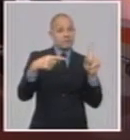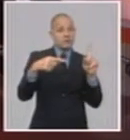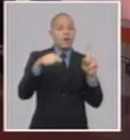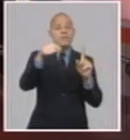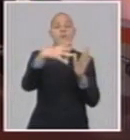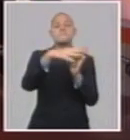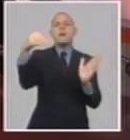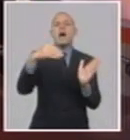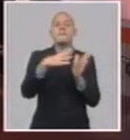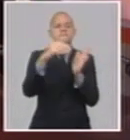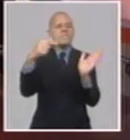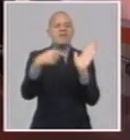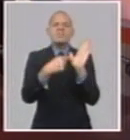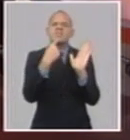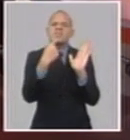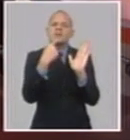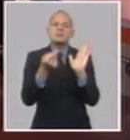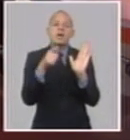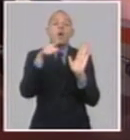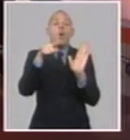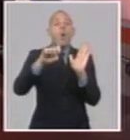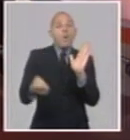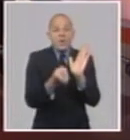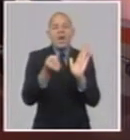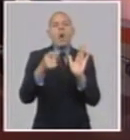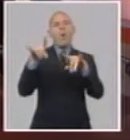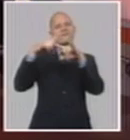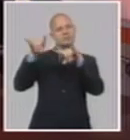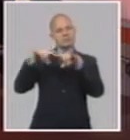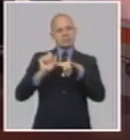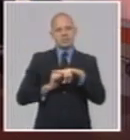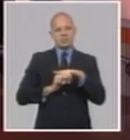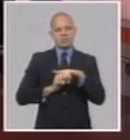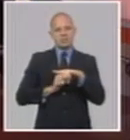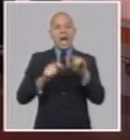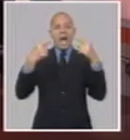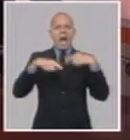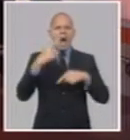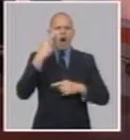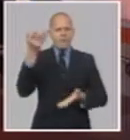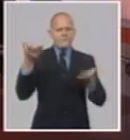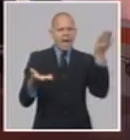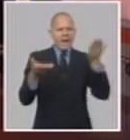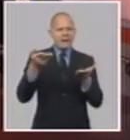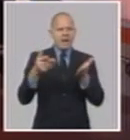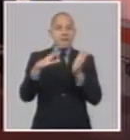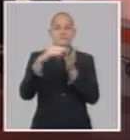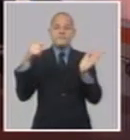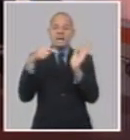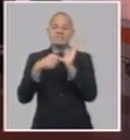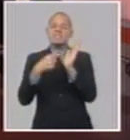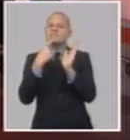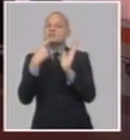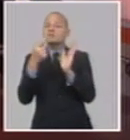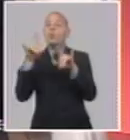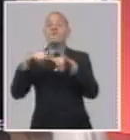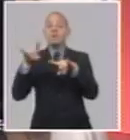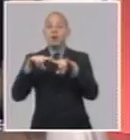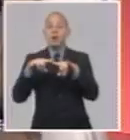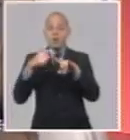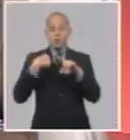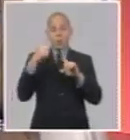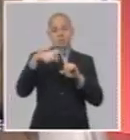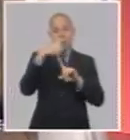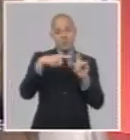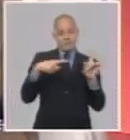ese beneficio. No lo pierde, se mantiene, porque es una persona que se ha demostrado que aún sin tener ese requisito de calificación de nivel superior,